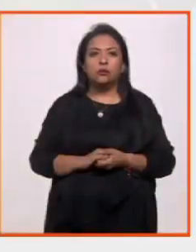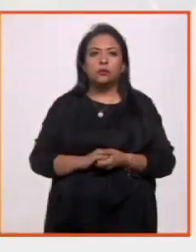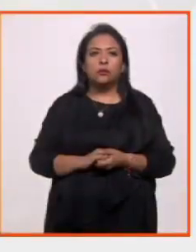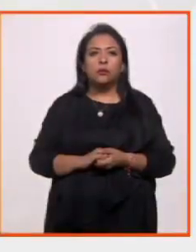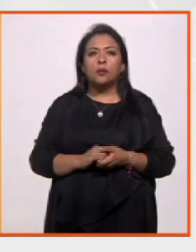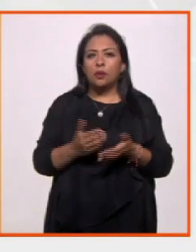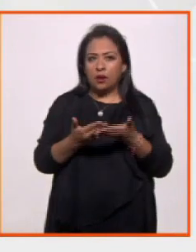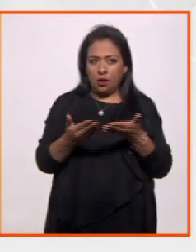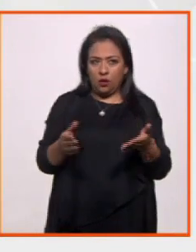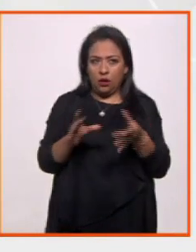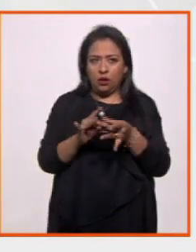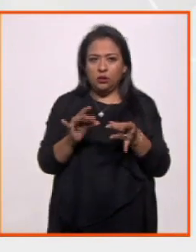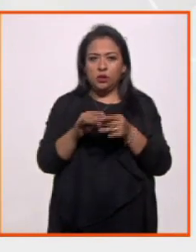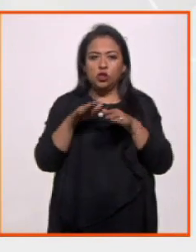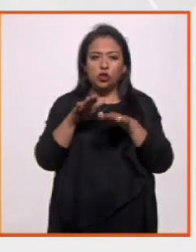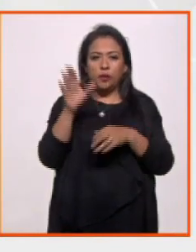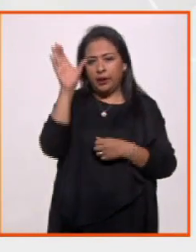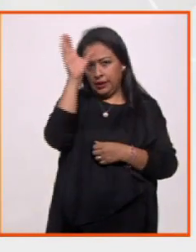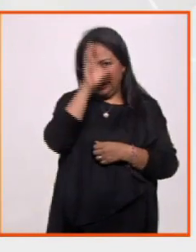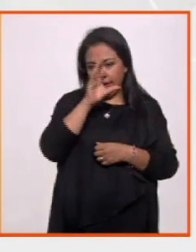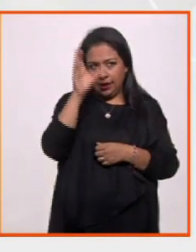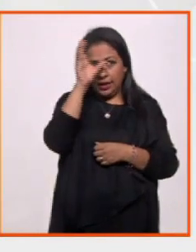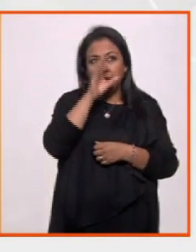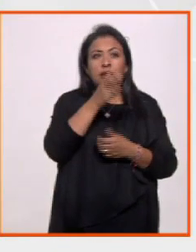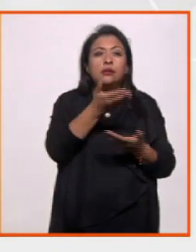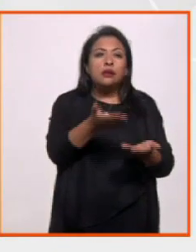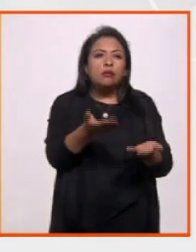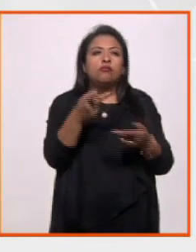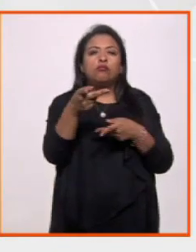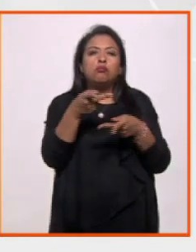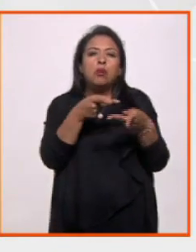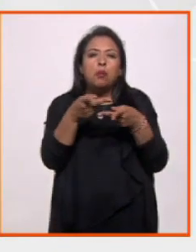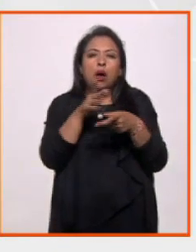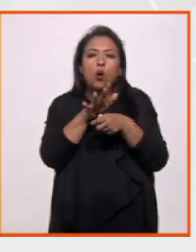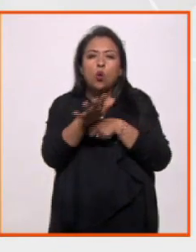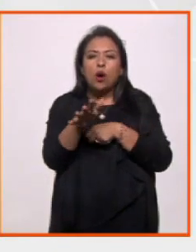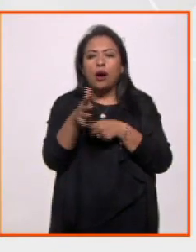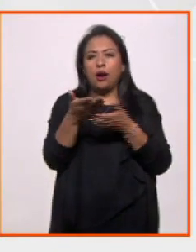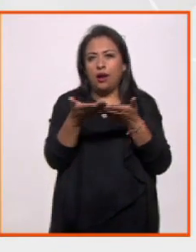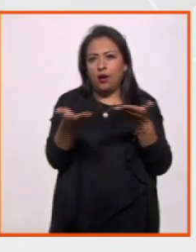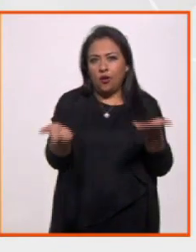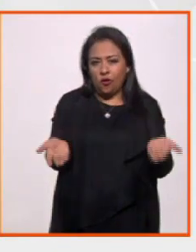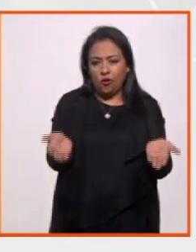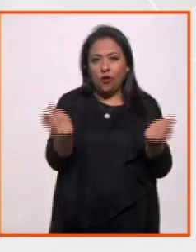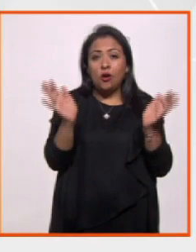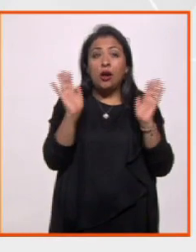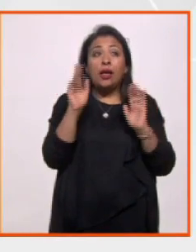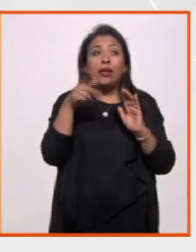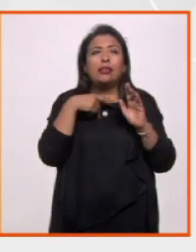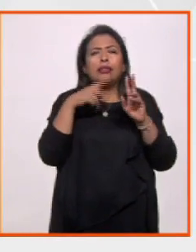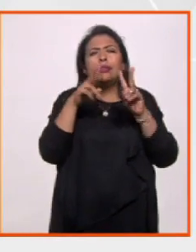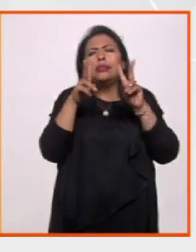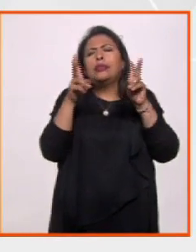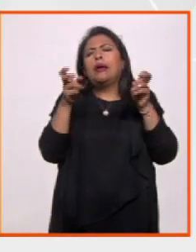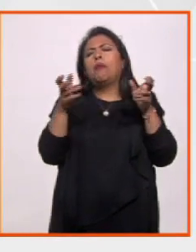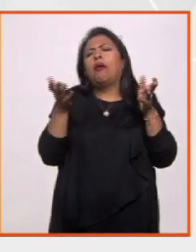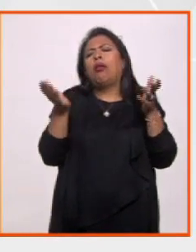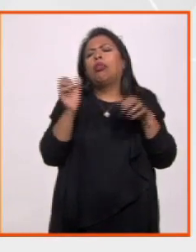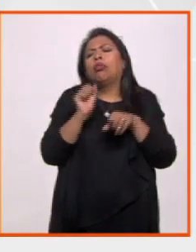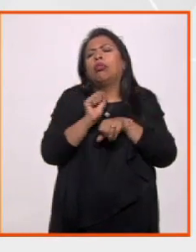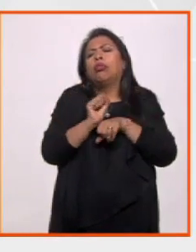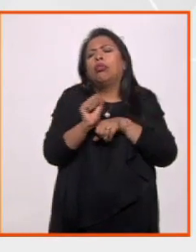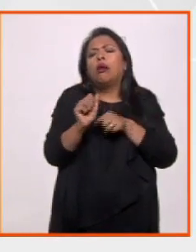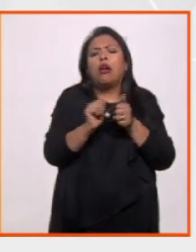Vamos a platicar de ciencia. Karen, ¿qué nos tienes preparado en esta ocasión? Bueno, es un temita de nada más,